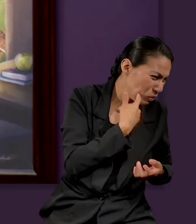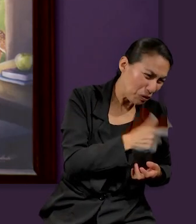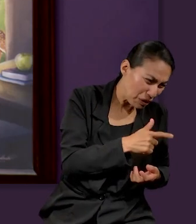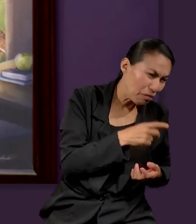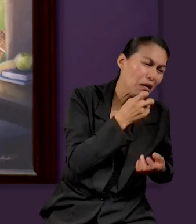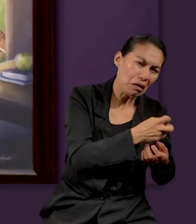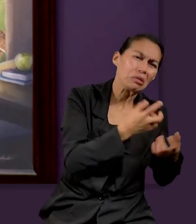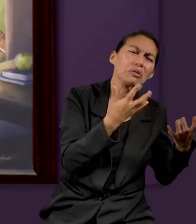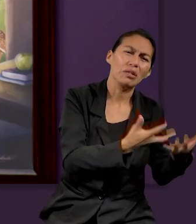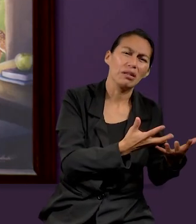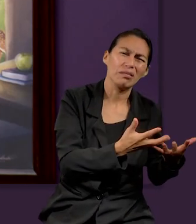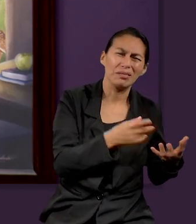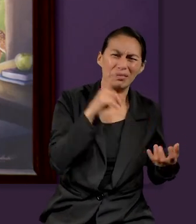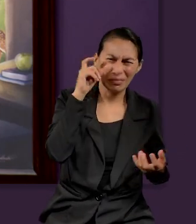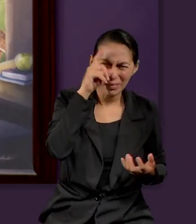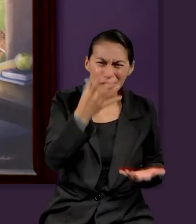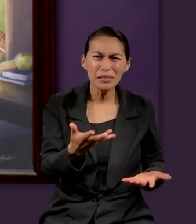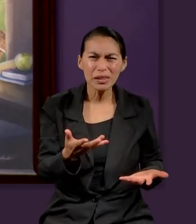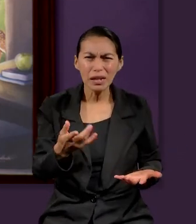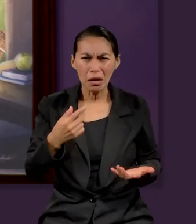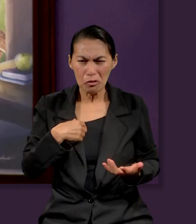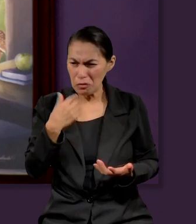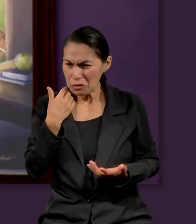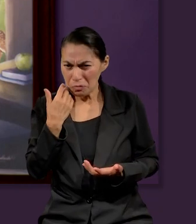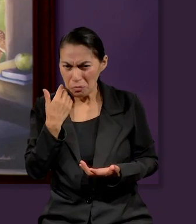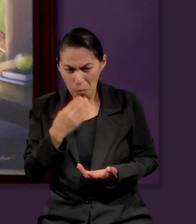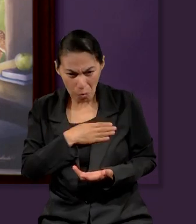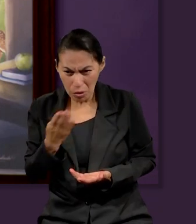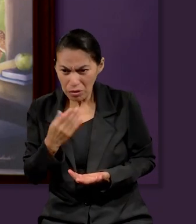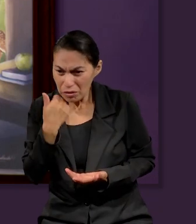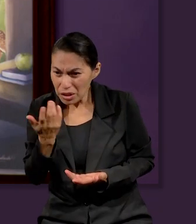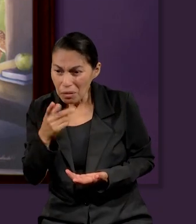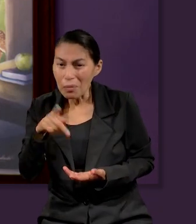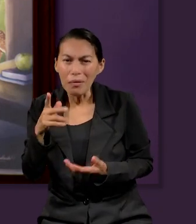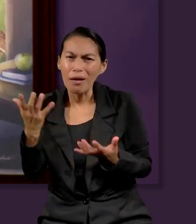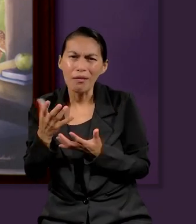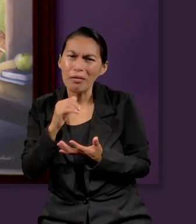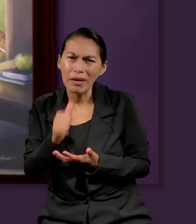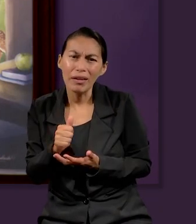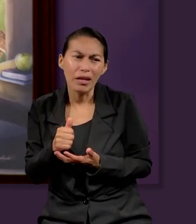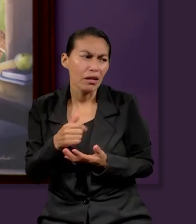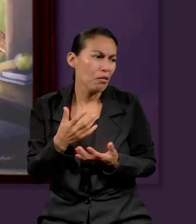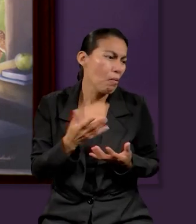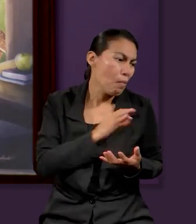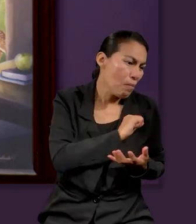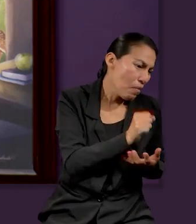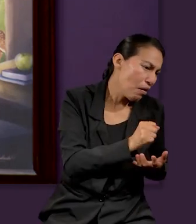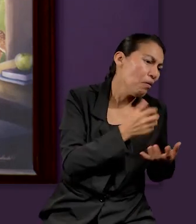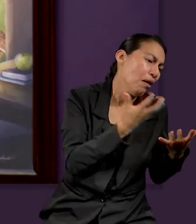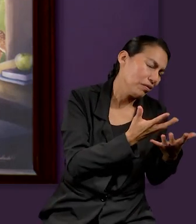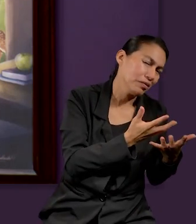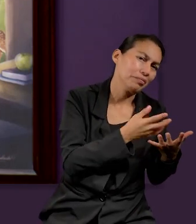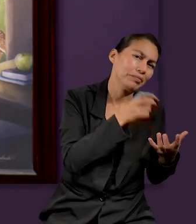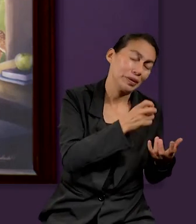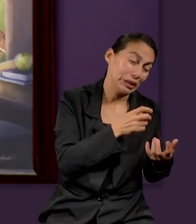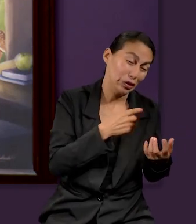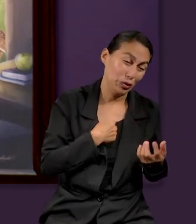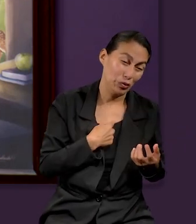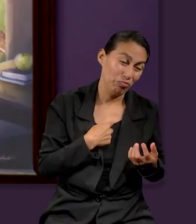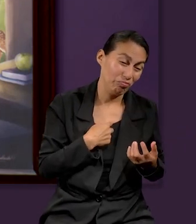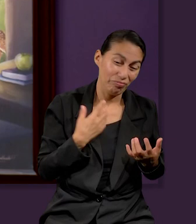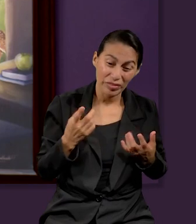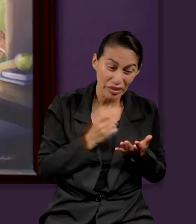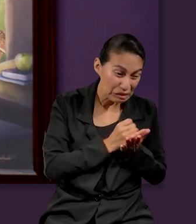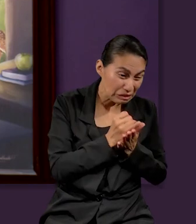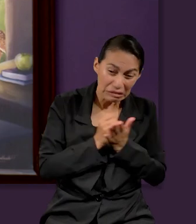Y es un conflicto constante, porque yo quiero hacer algo, pero sé que no es lo correcto. Entonces, tenemos que aprender a depender